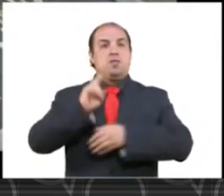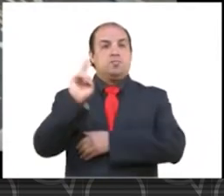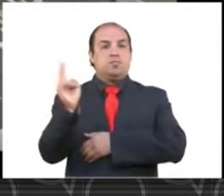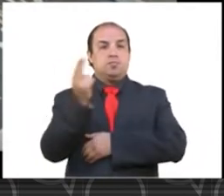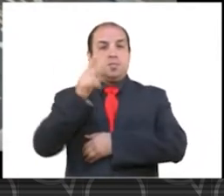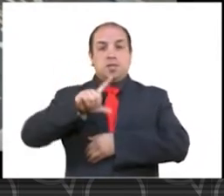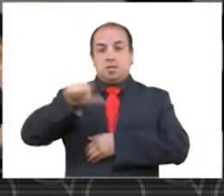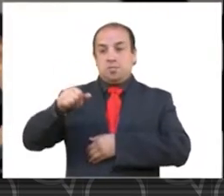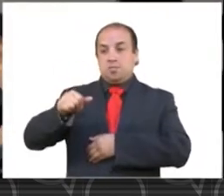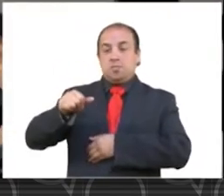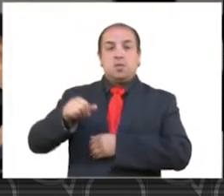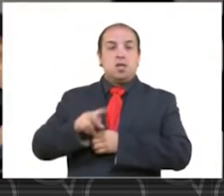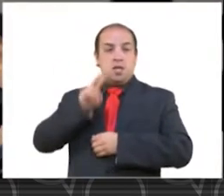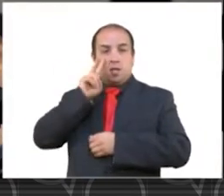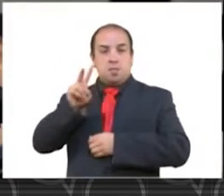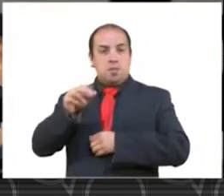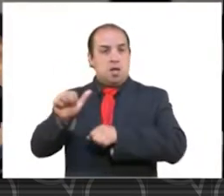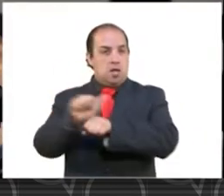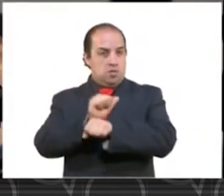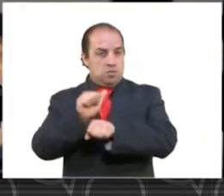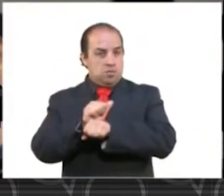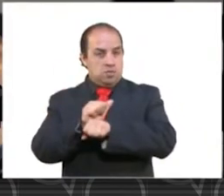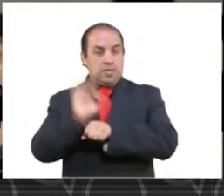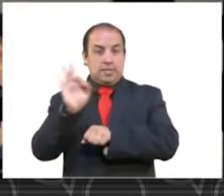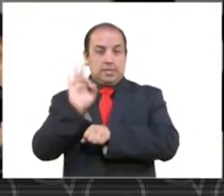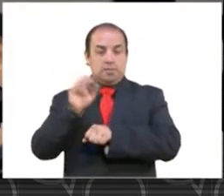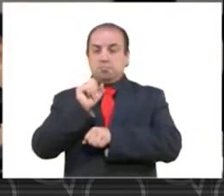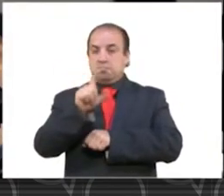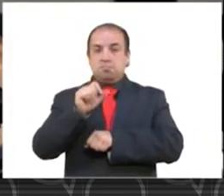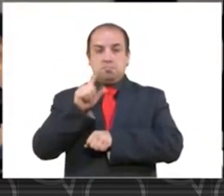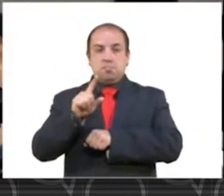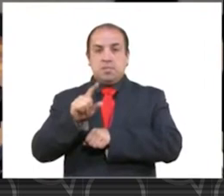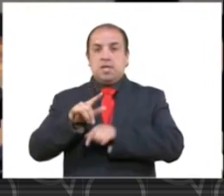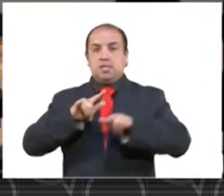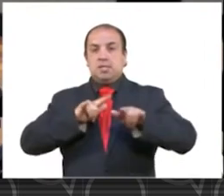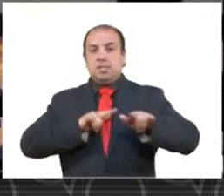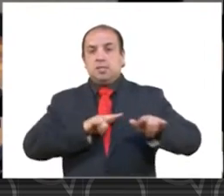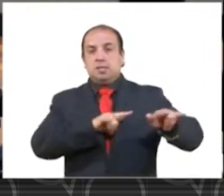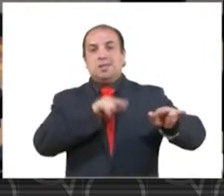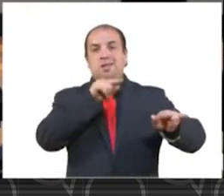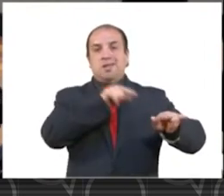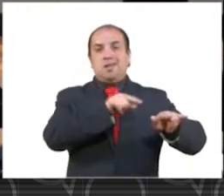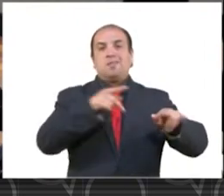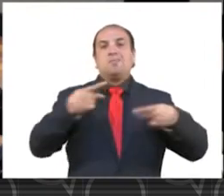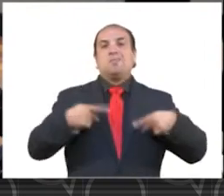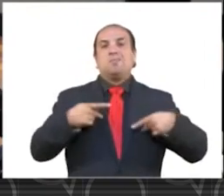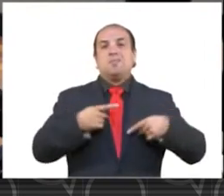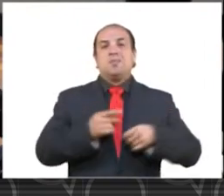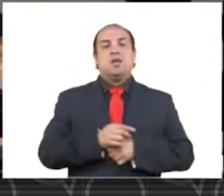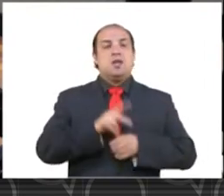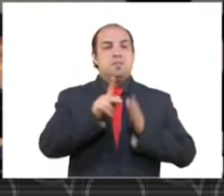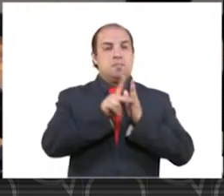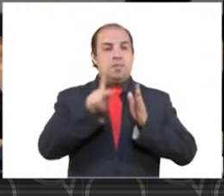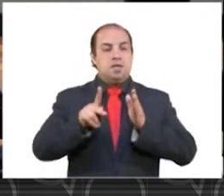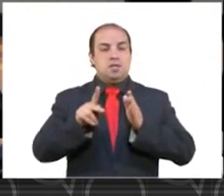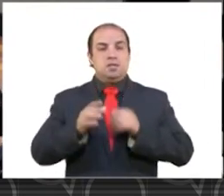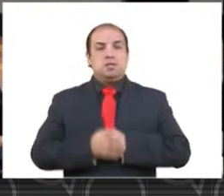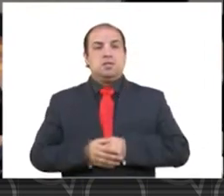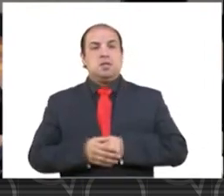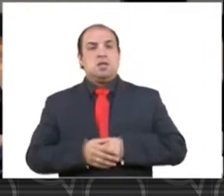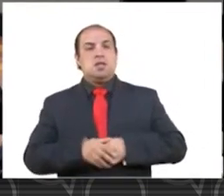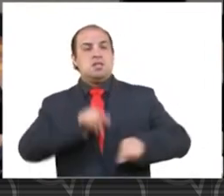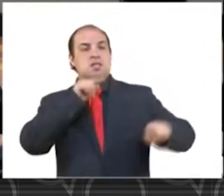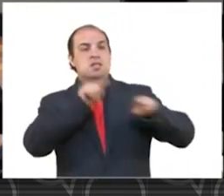ver nuevamente un vehículo que posiblemente va siguiendo también al periodista. La agresión ocurre